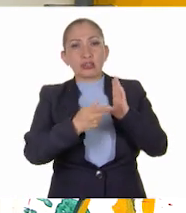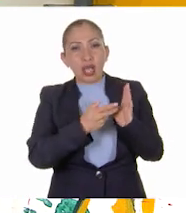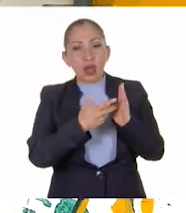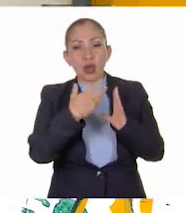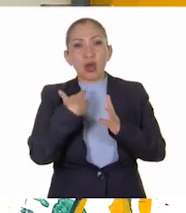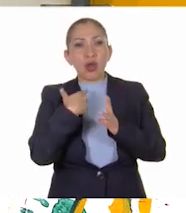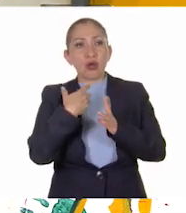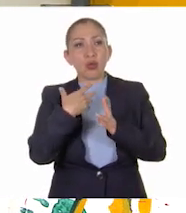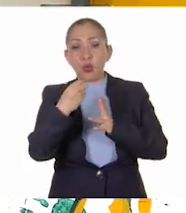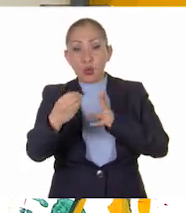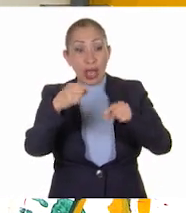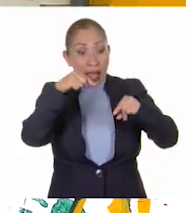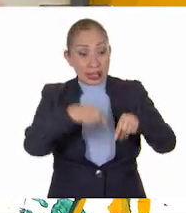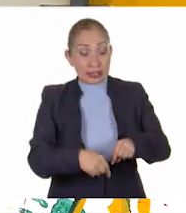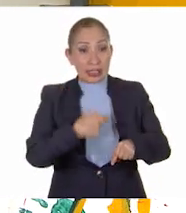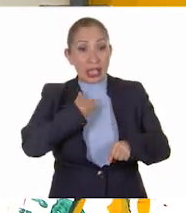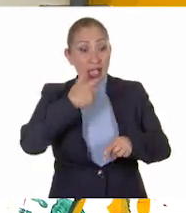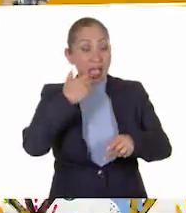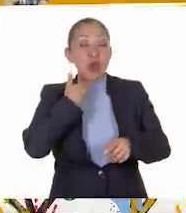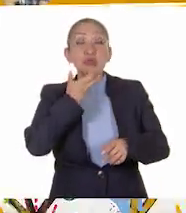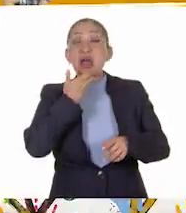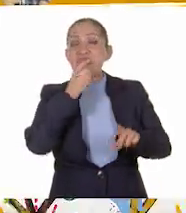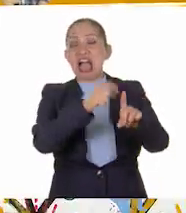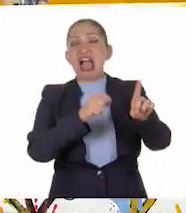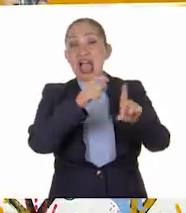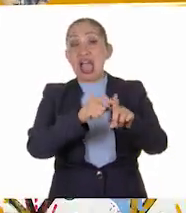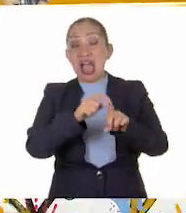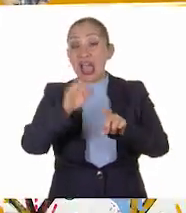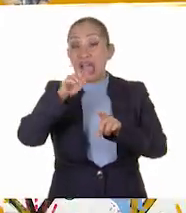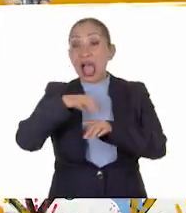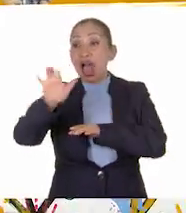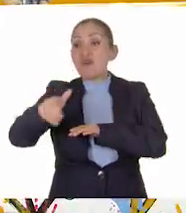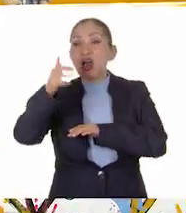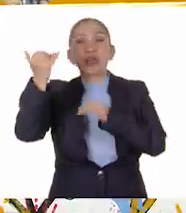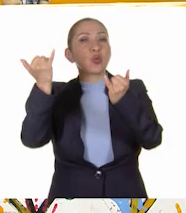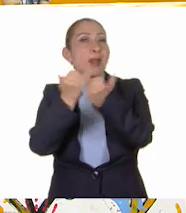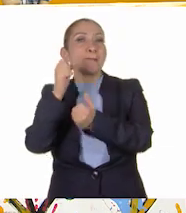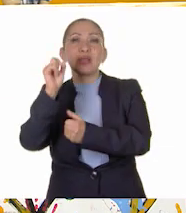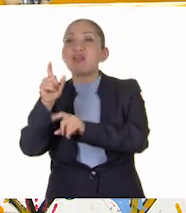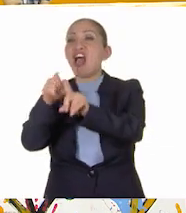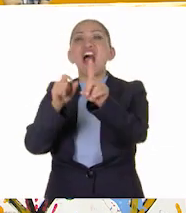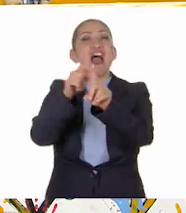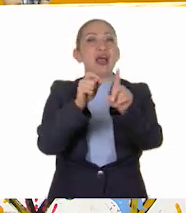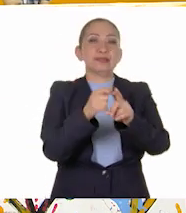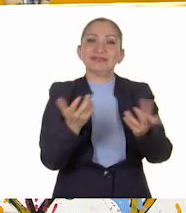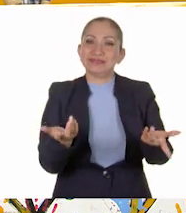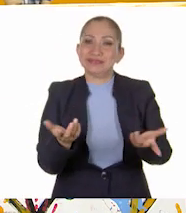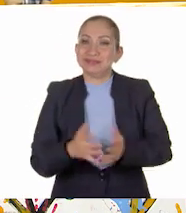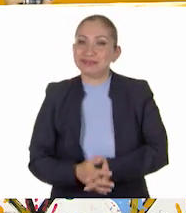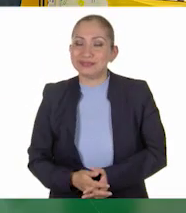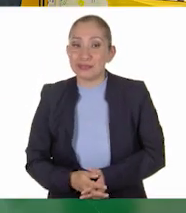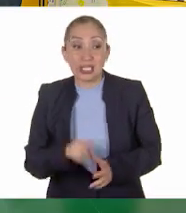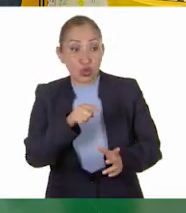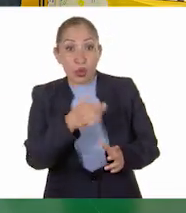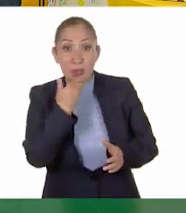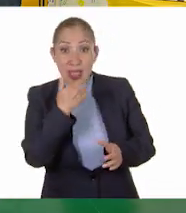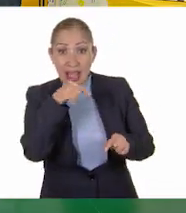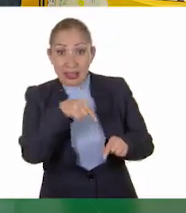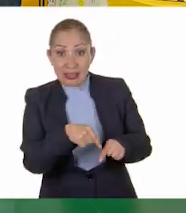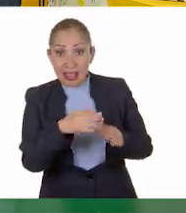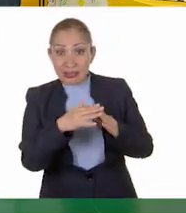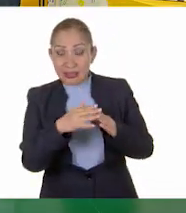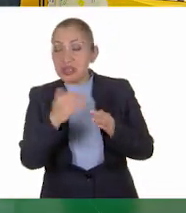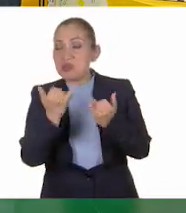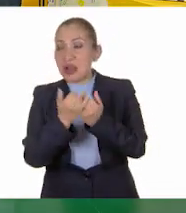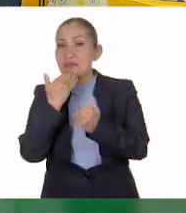cualquier lugar. Si repites esas acciones en tu casa y afuera vas a estar haciendo muy bien. Muy bien. Así